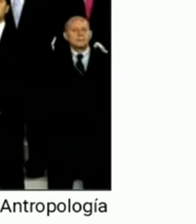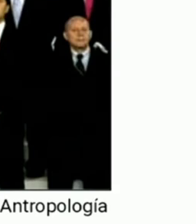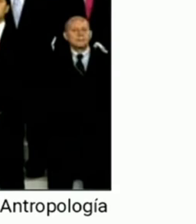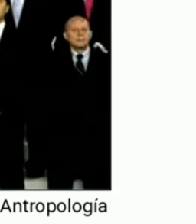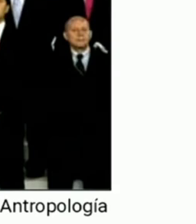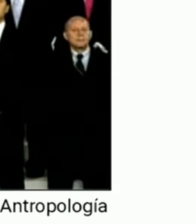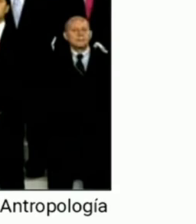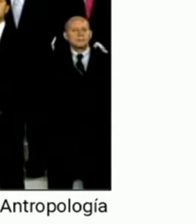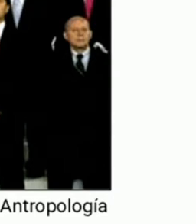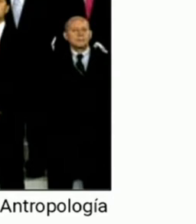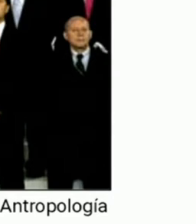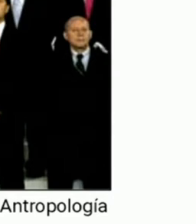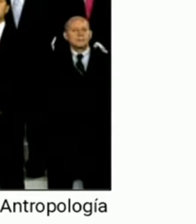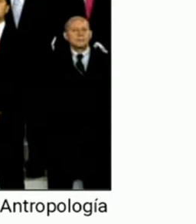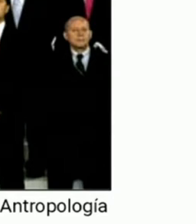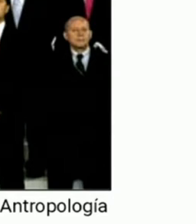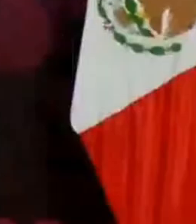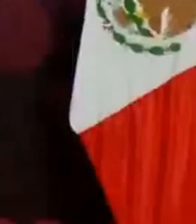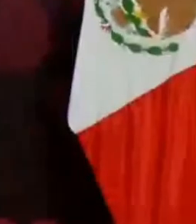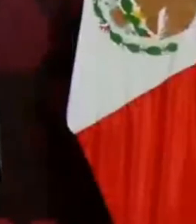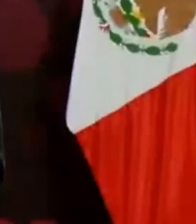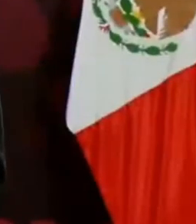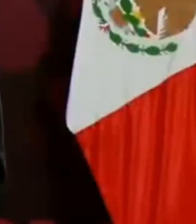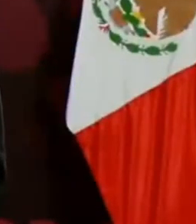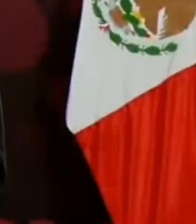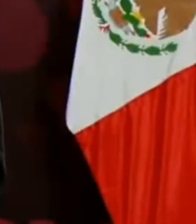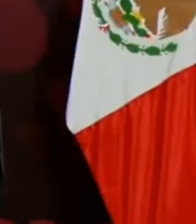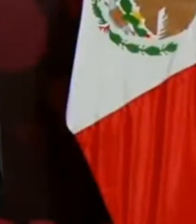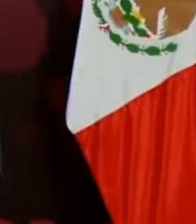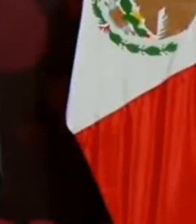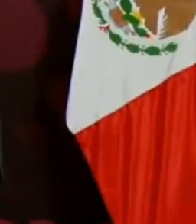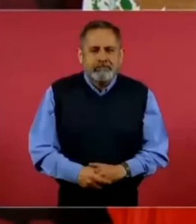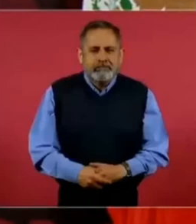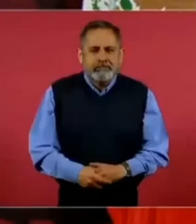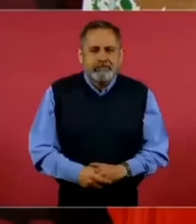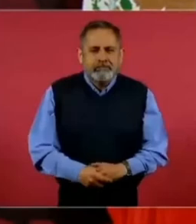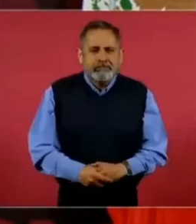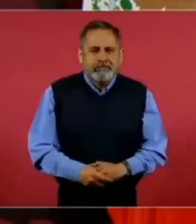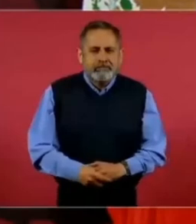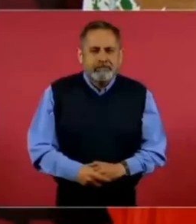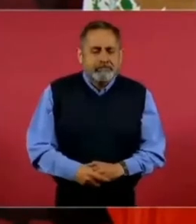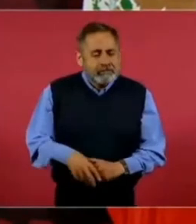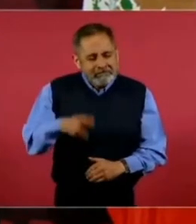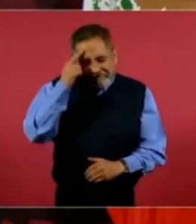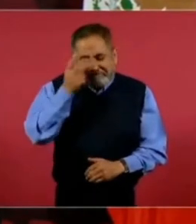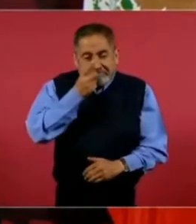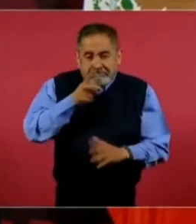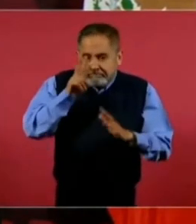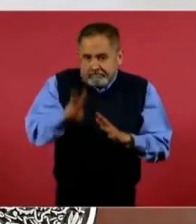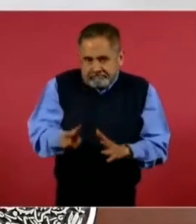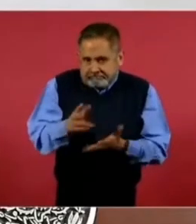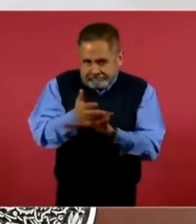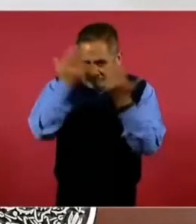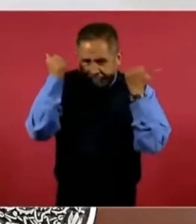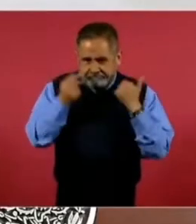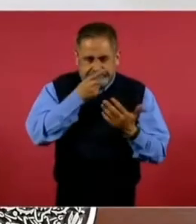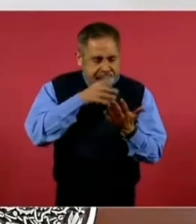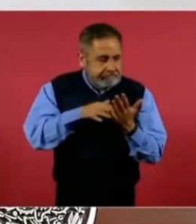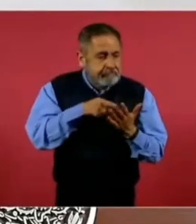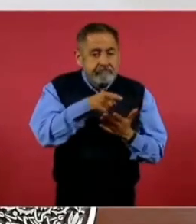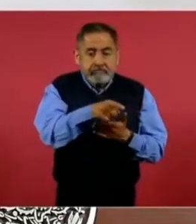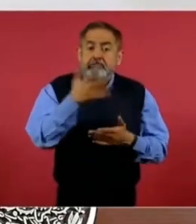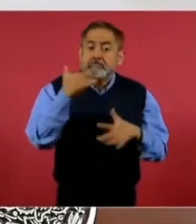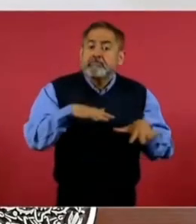A Ismael Zambad, y lo habían dejado en libertad.